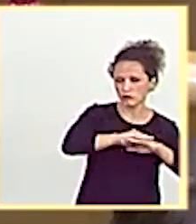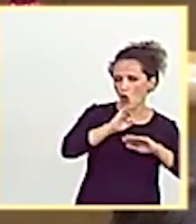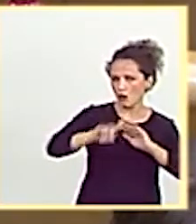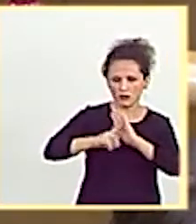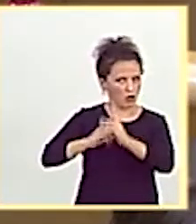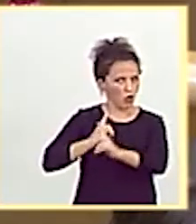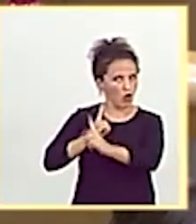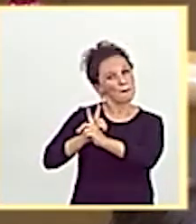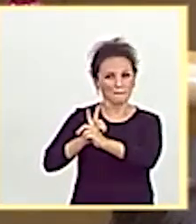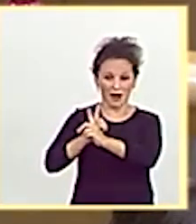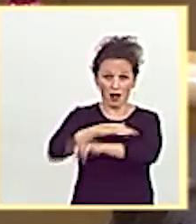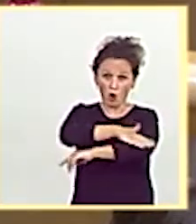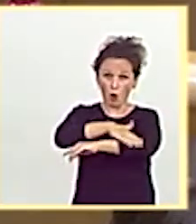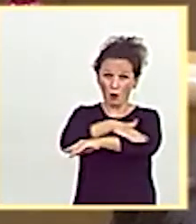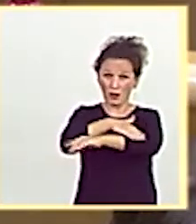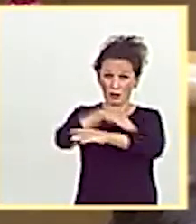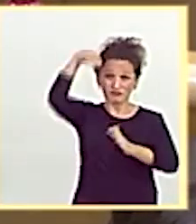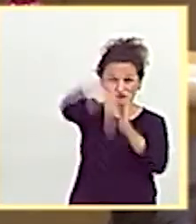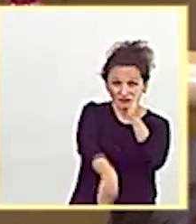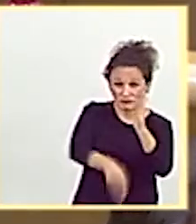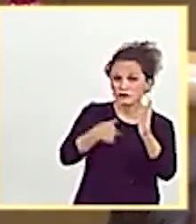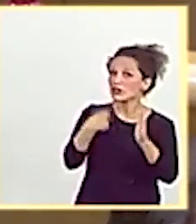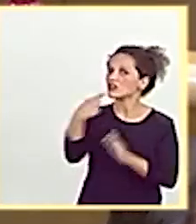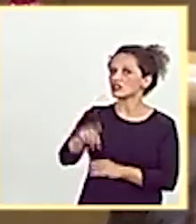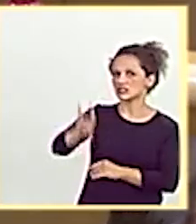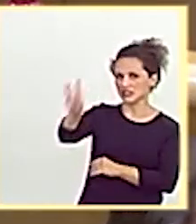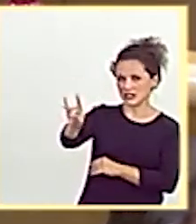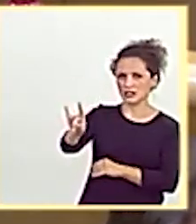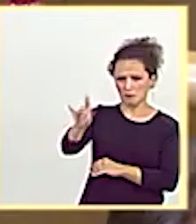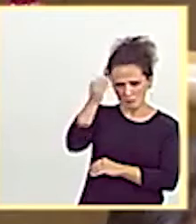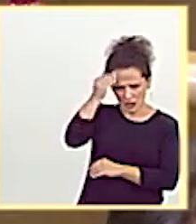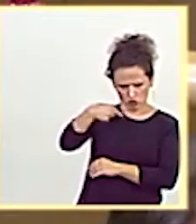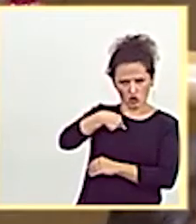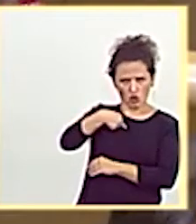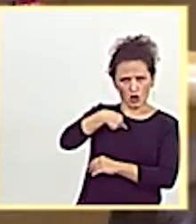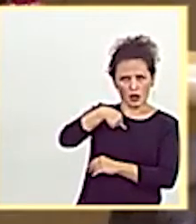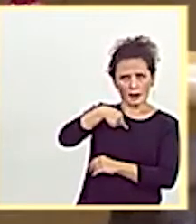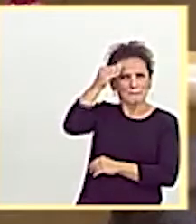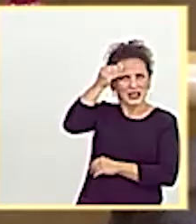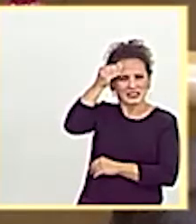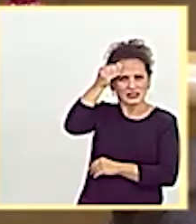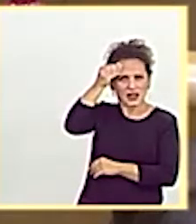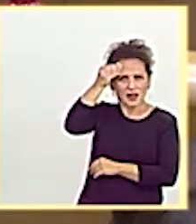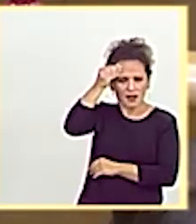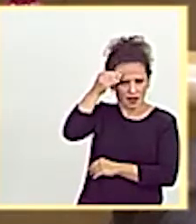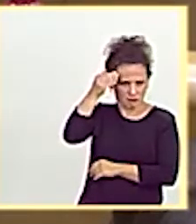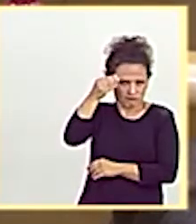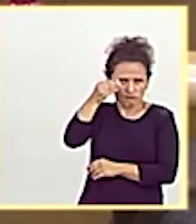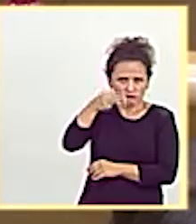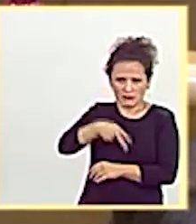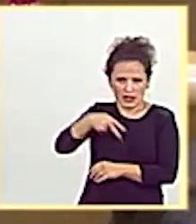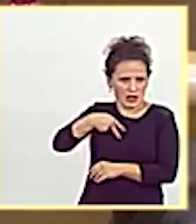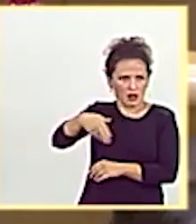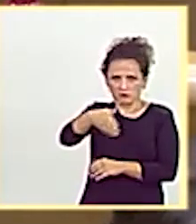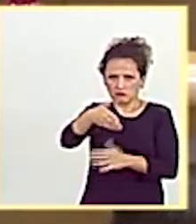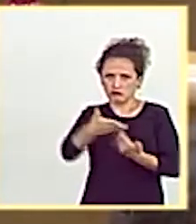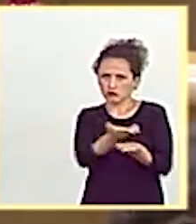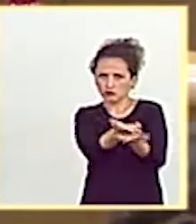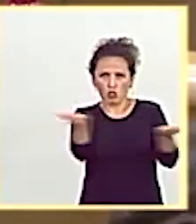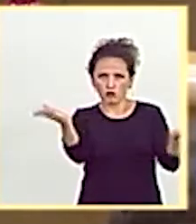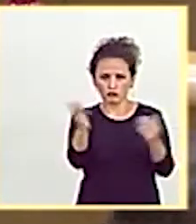para hacer caer a este Gobierno, le digo que sí. Lo pienso yo y lo pensamos todos los que estamos en esta Cámara.